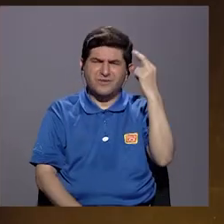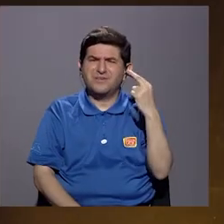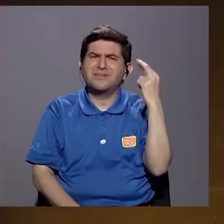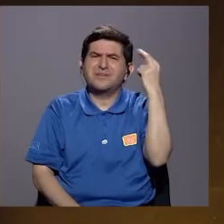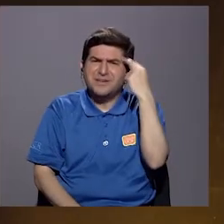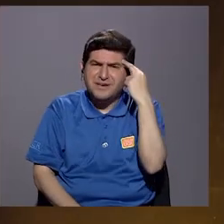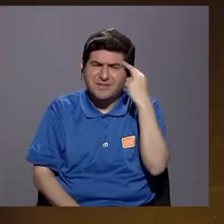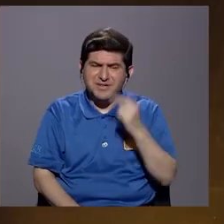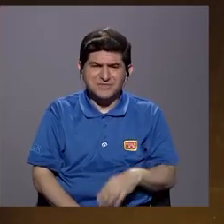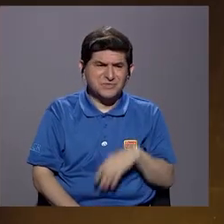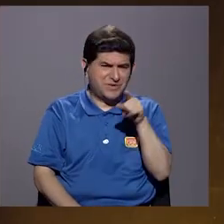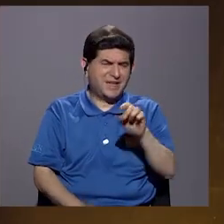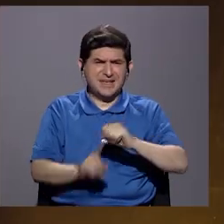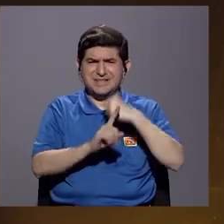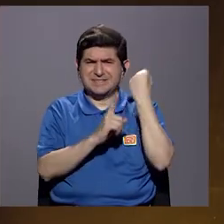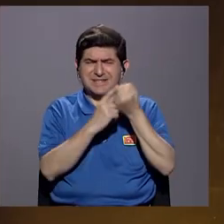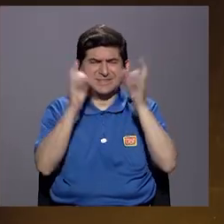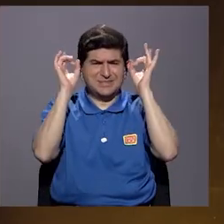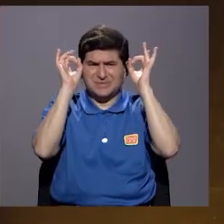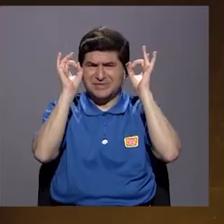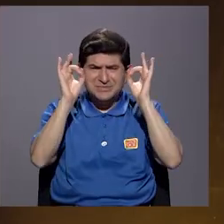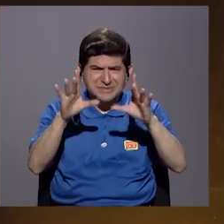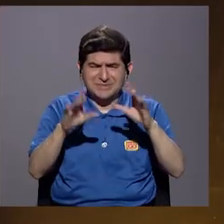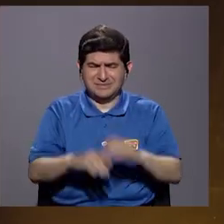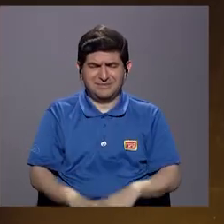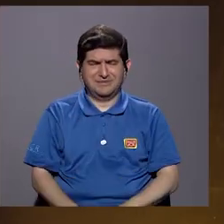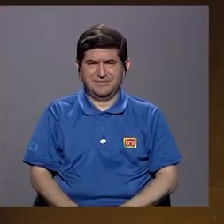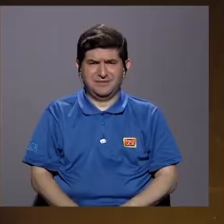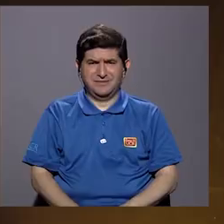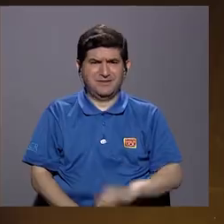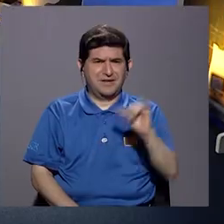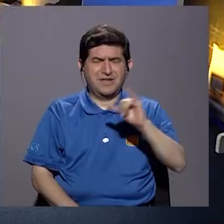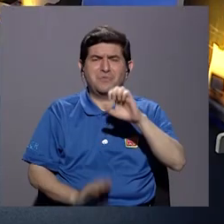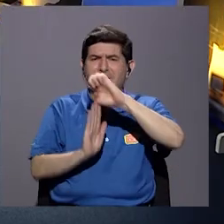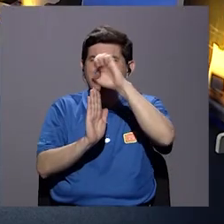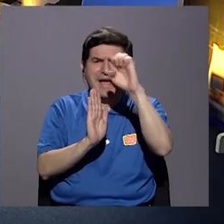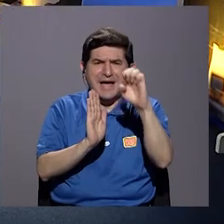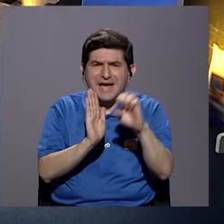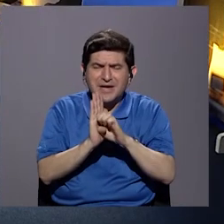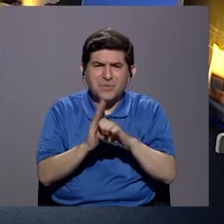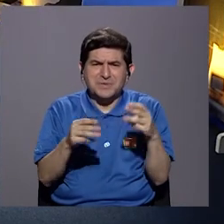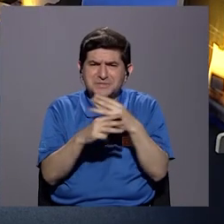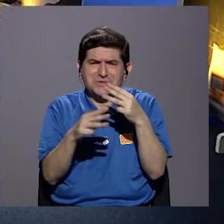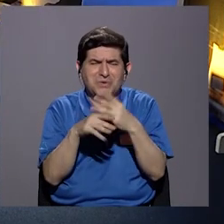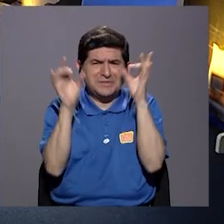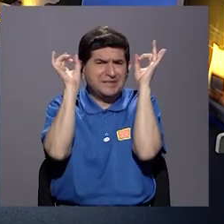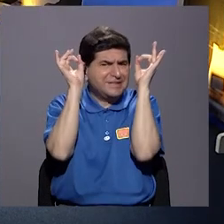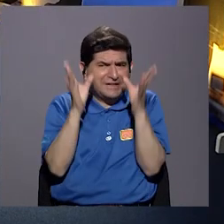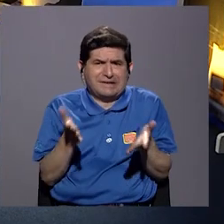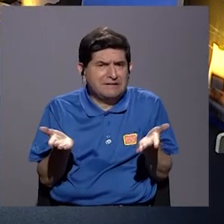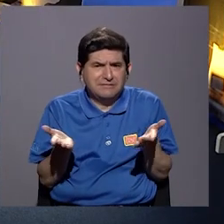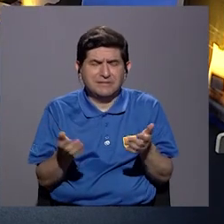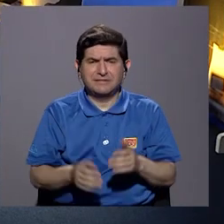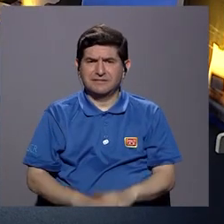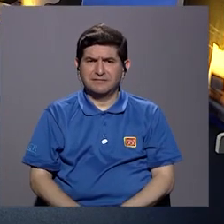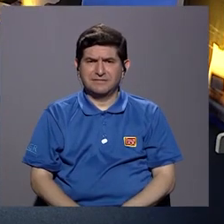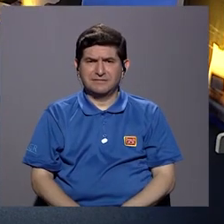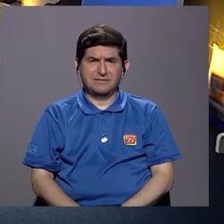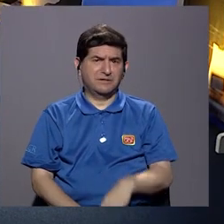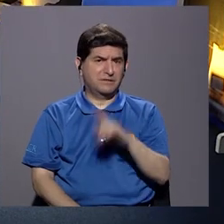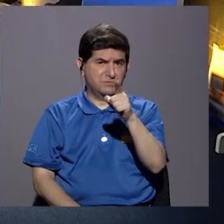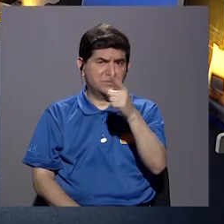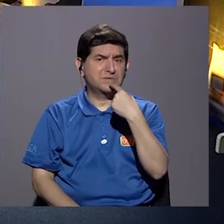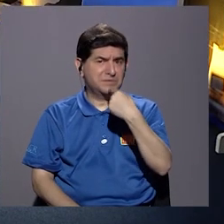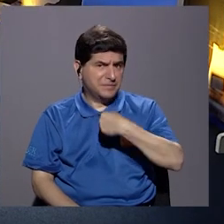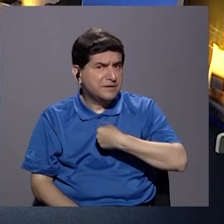esa ecuación perversa, digámoslo, para darle algún término? Una ecuación perversa. Entonces, con lo que